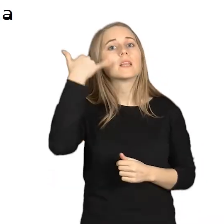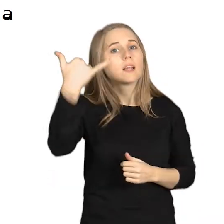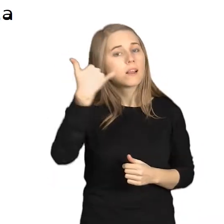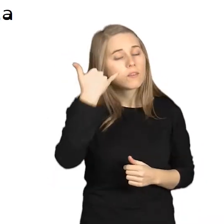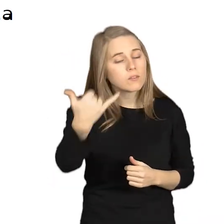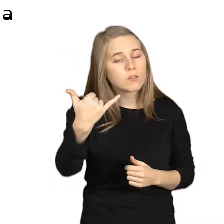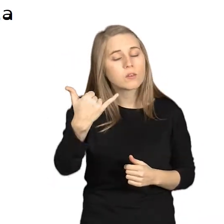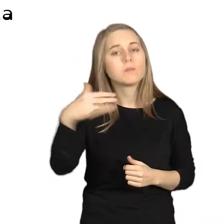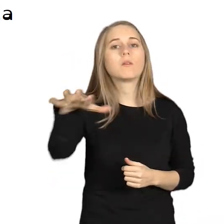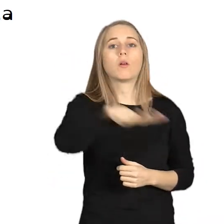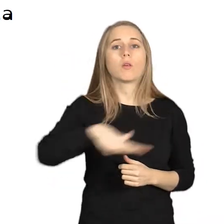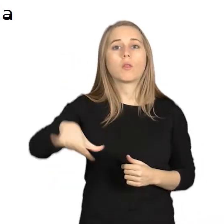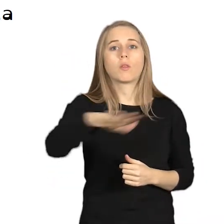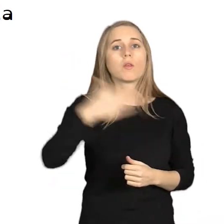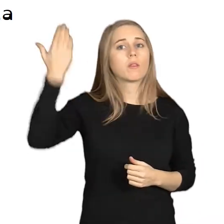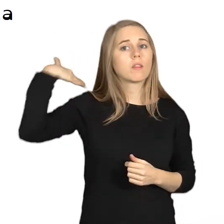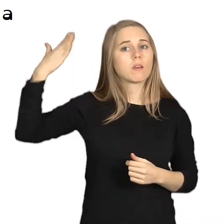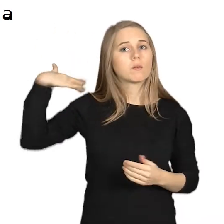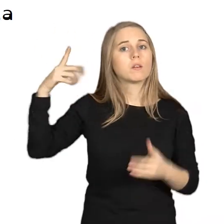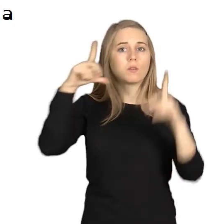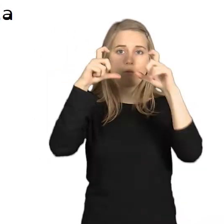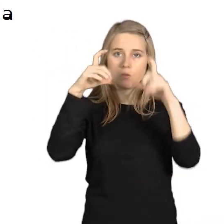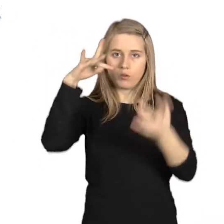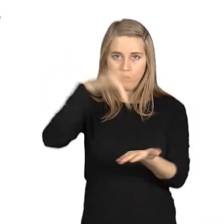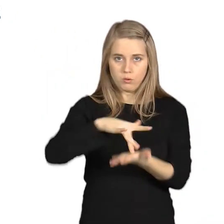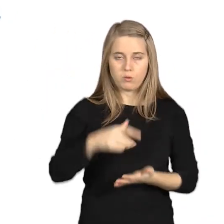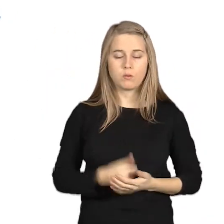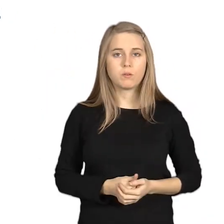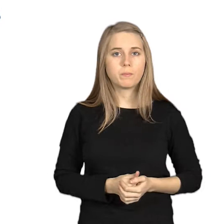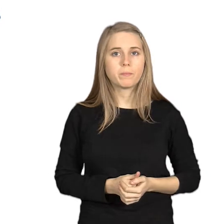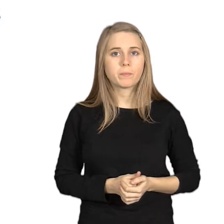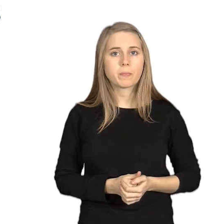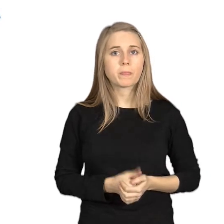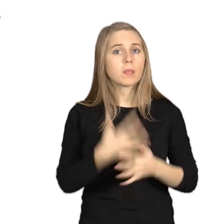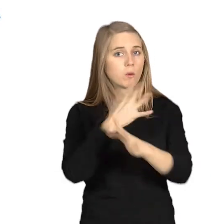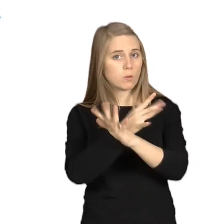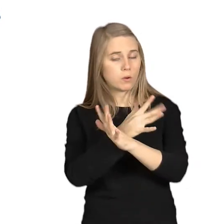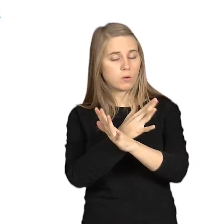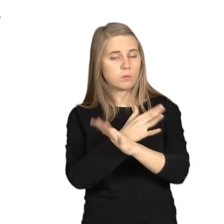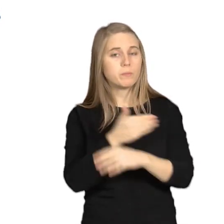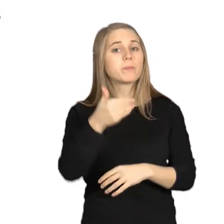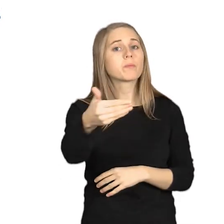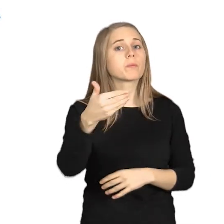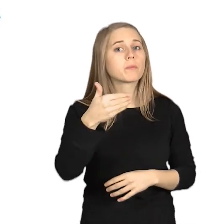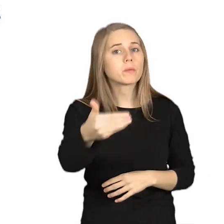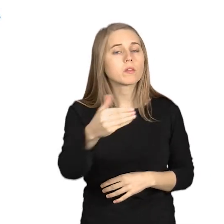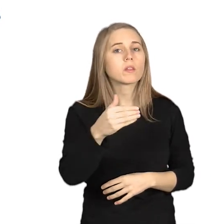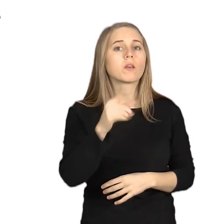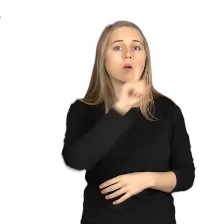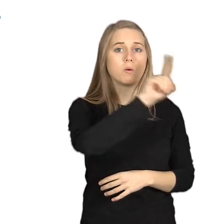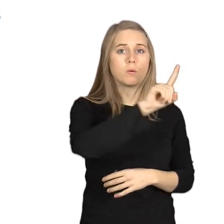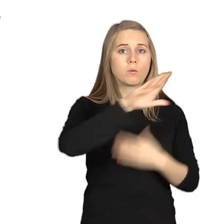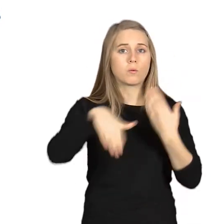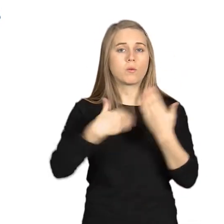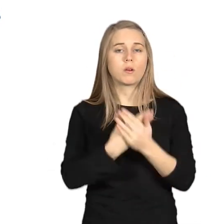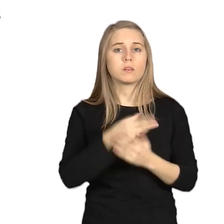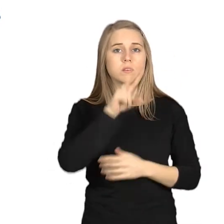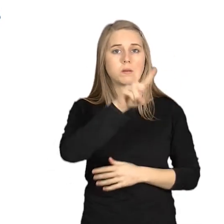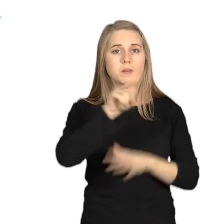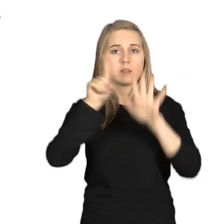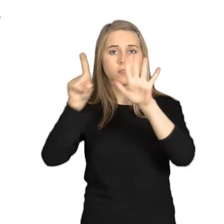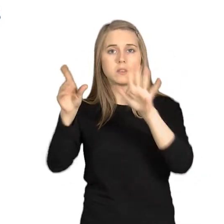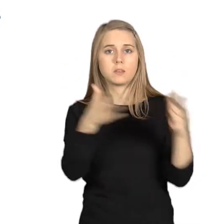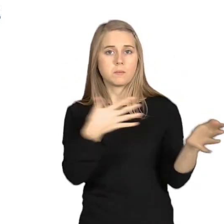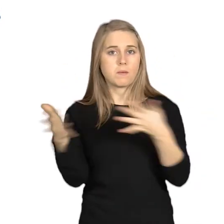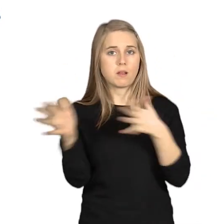el teléfono de contacto y dónde y cuándo se ha sacado la foto. El juego. ¿Cuándo se realizará? Del 1